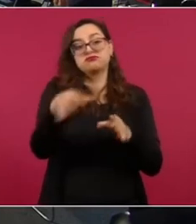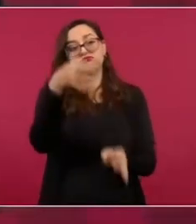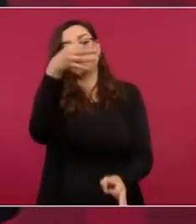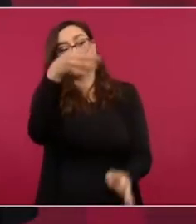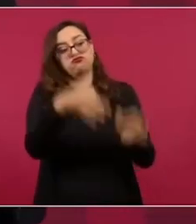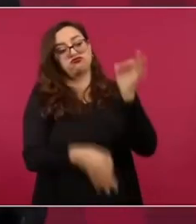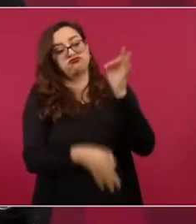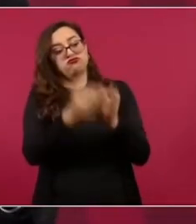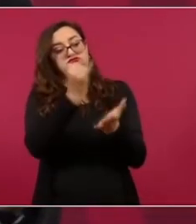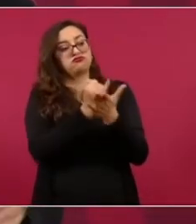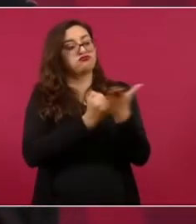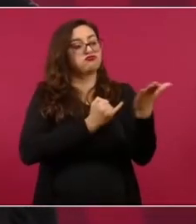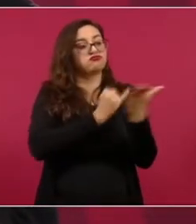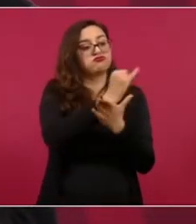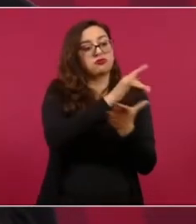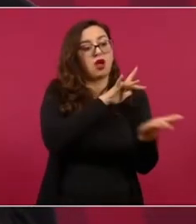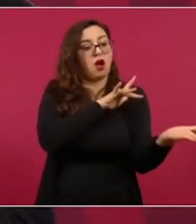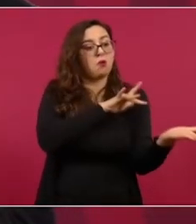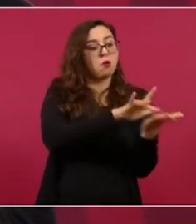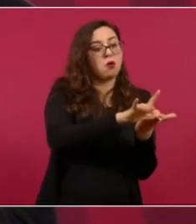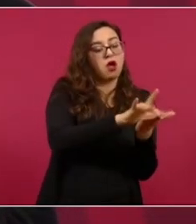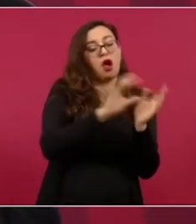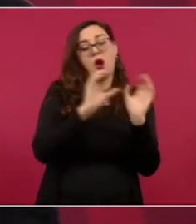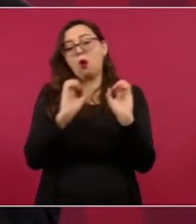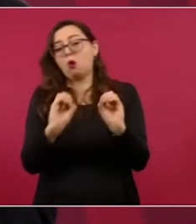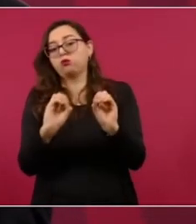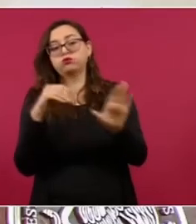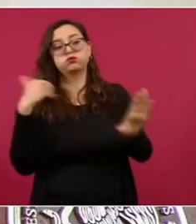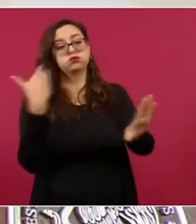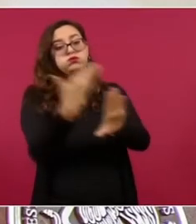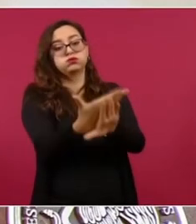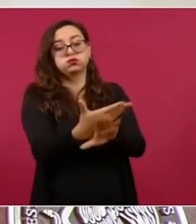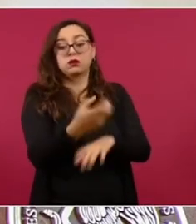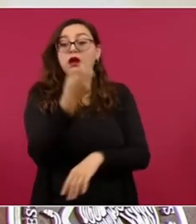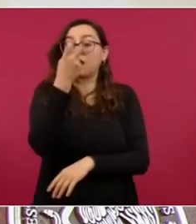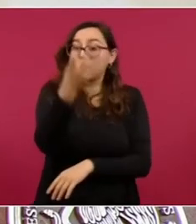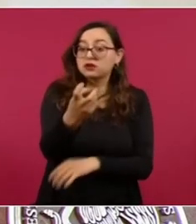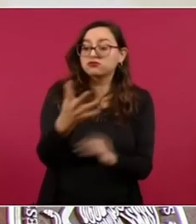cómo es en una auténtica democracia.